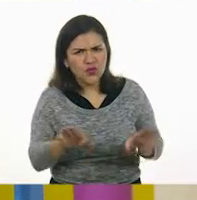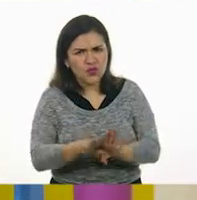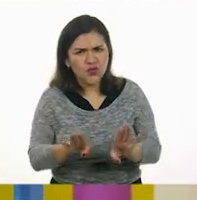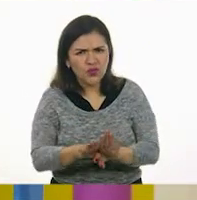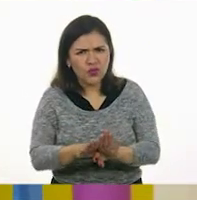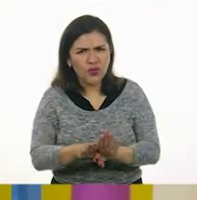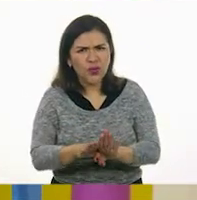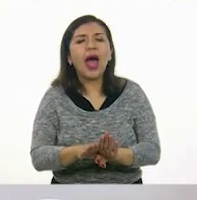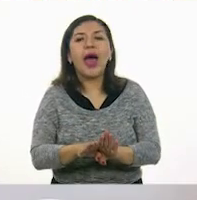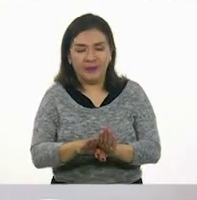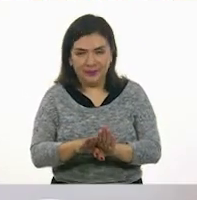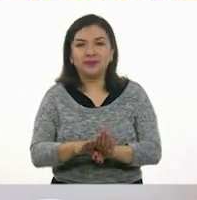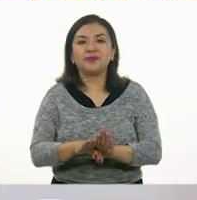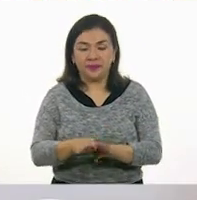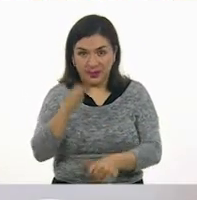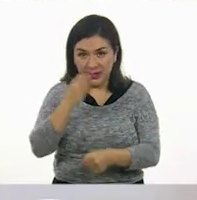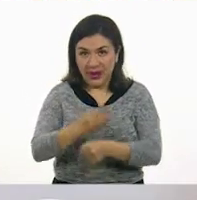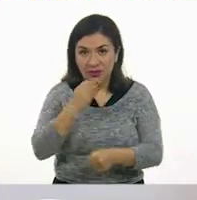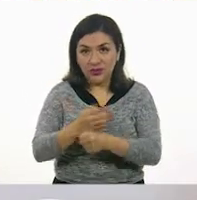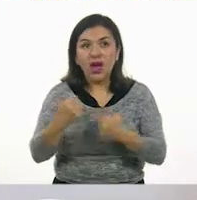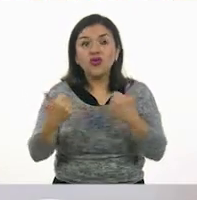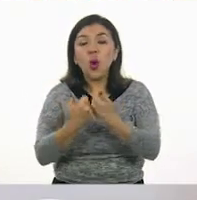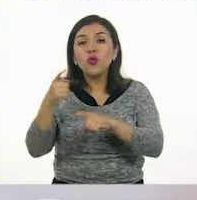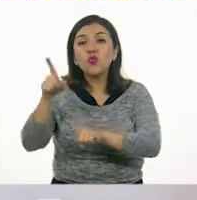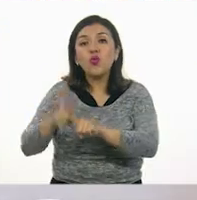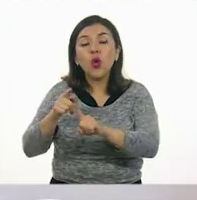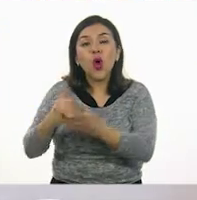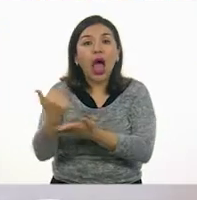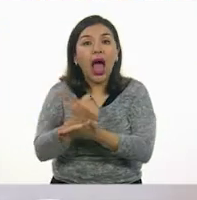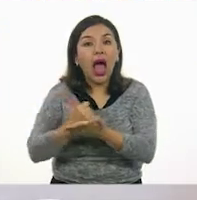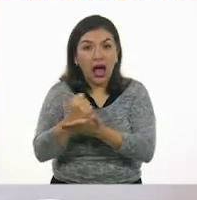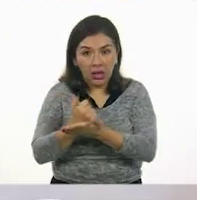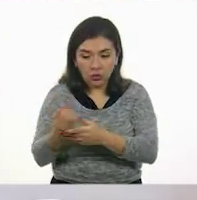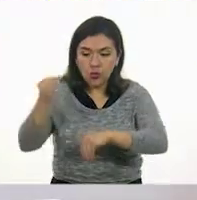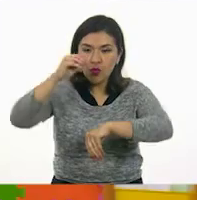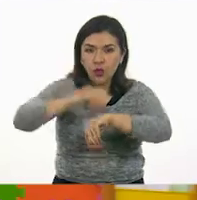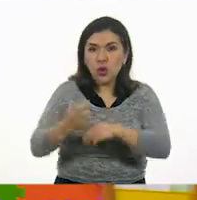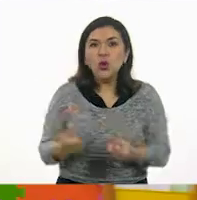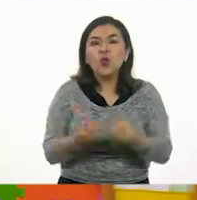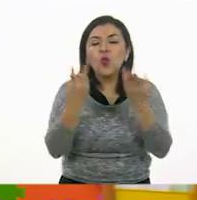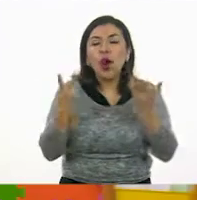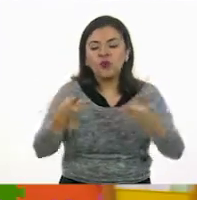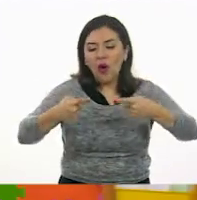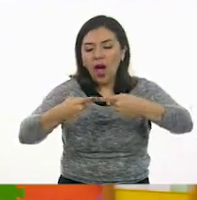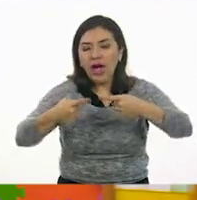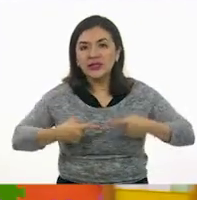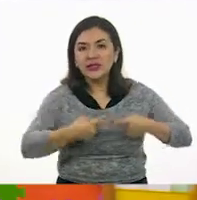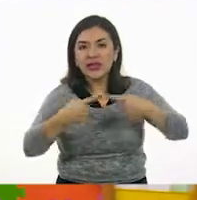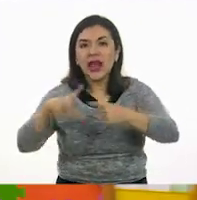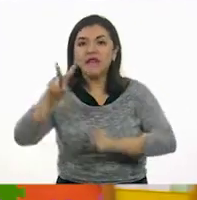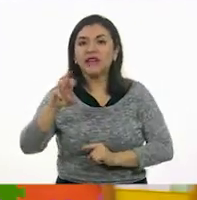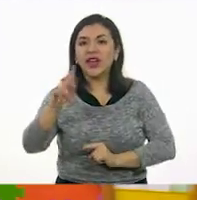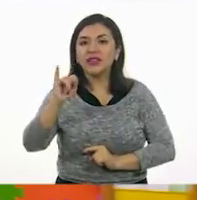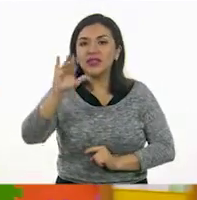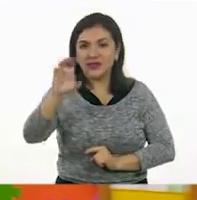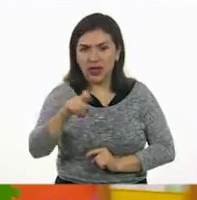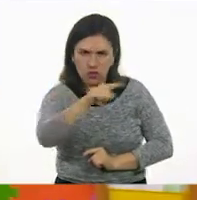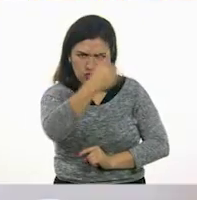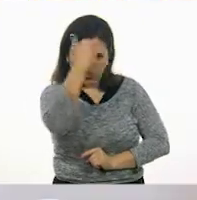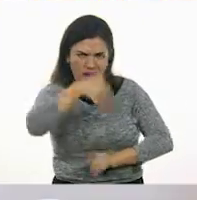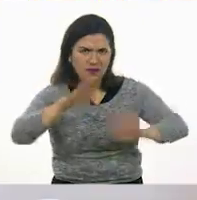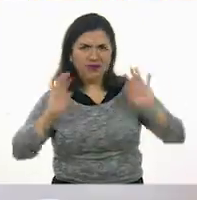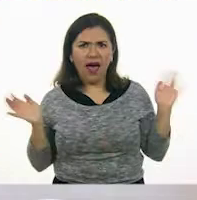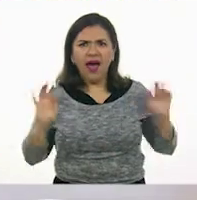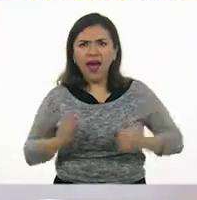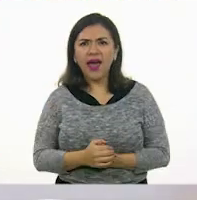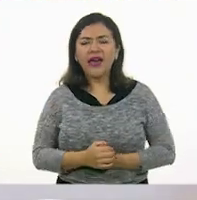Sí. Ok, vamos a contarlo, vamos a utilizar el azul. El azul, muy bien. ¿Quieres hacerlo tú o lo hago yo? ¿Ya aprendiste? Muy